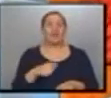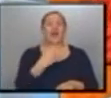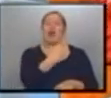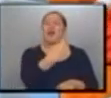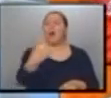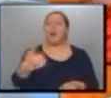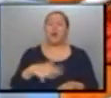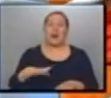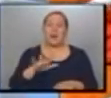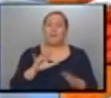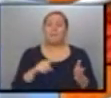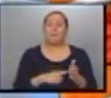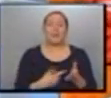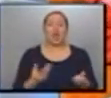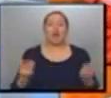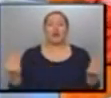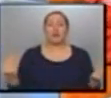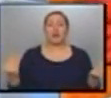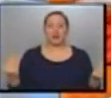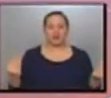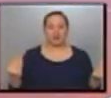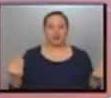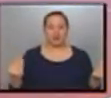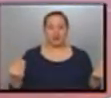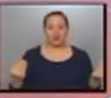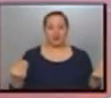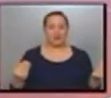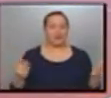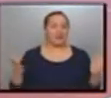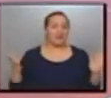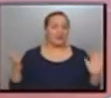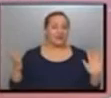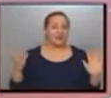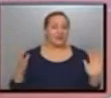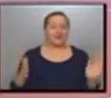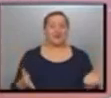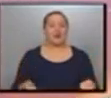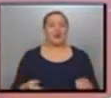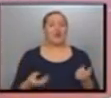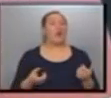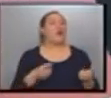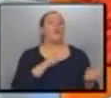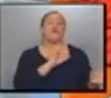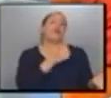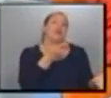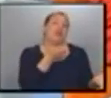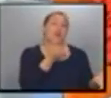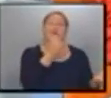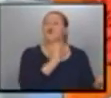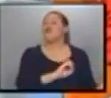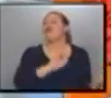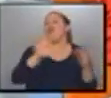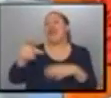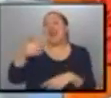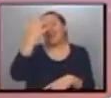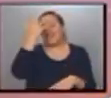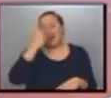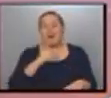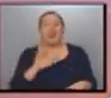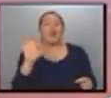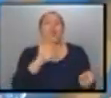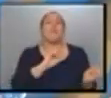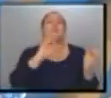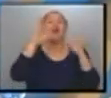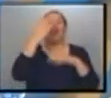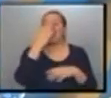Pero desde mi punto de vista es... ¿Andá al municipio? Yo creo que tengo que pagar. Y mudate a San Martín, digo. Mudate a San Martín, mudate a Córdoba.